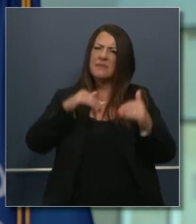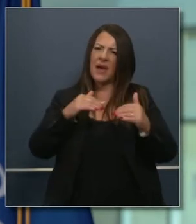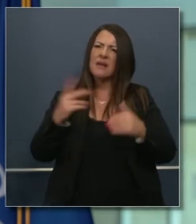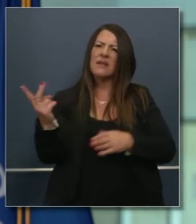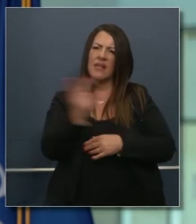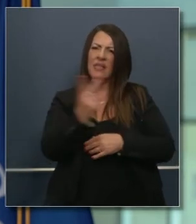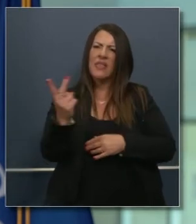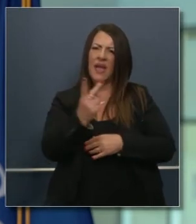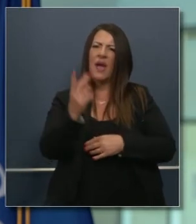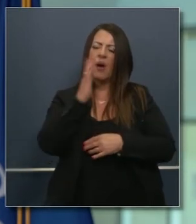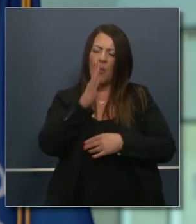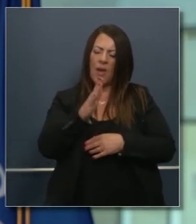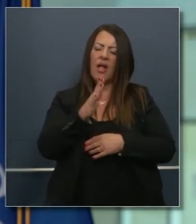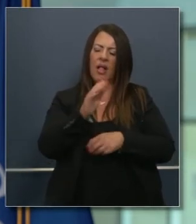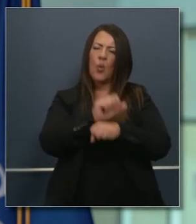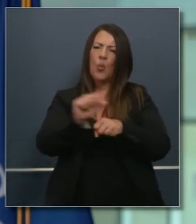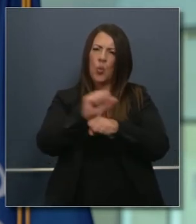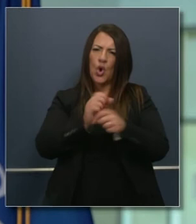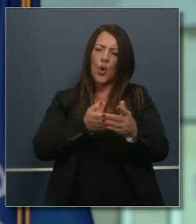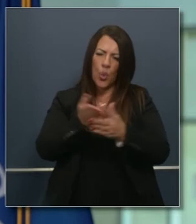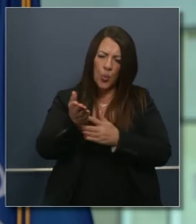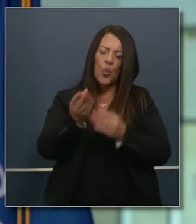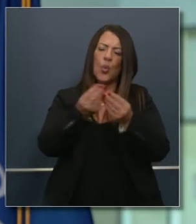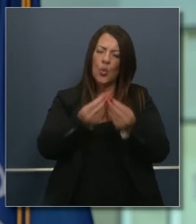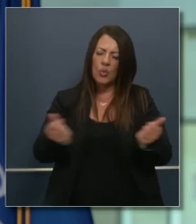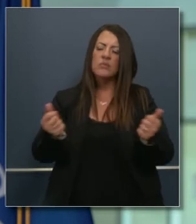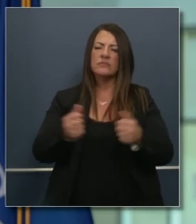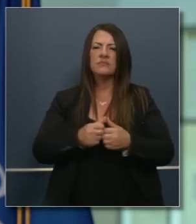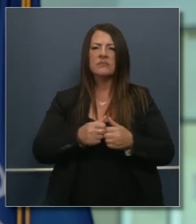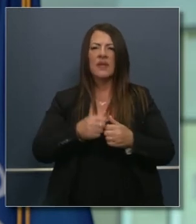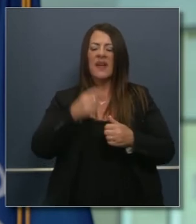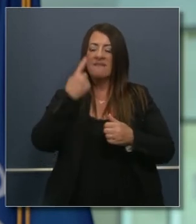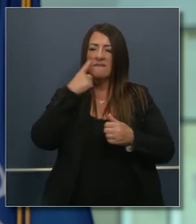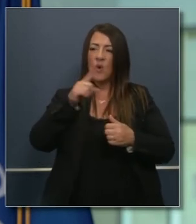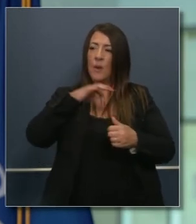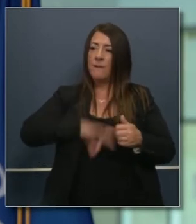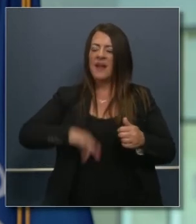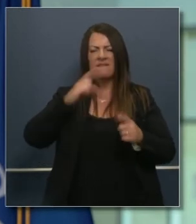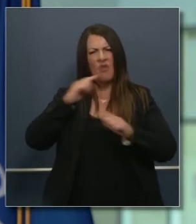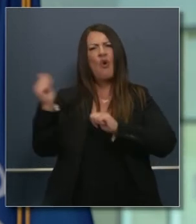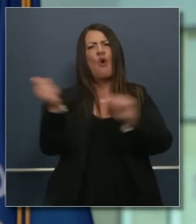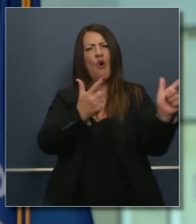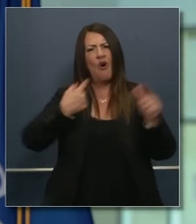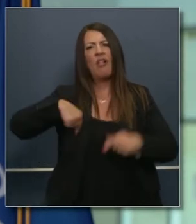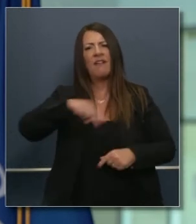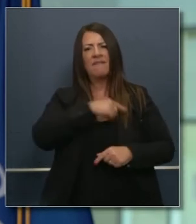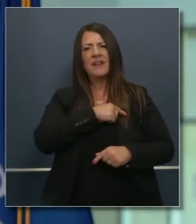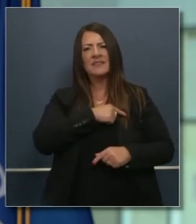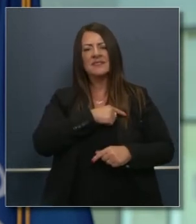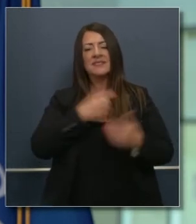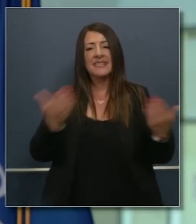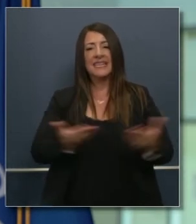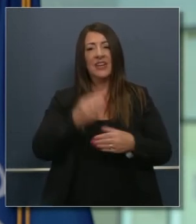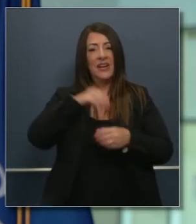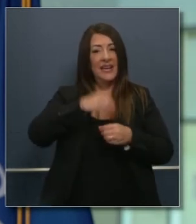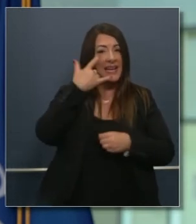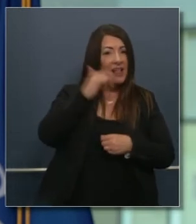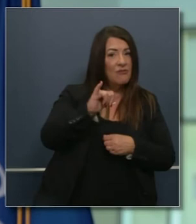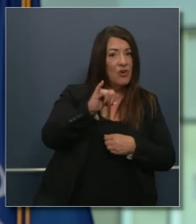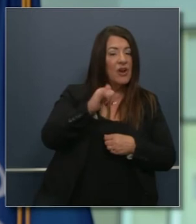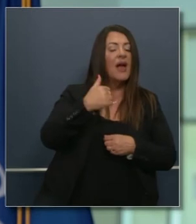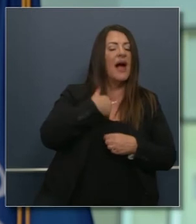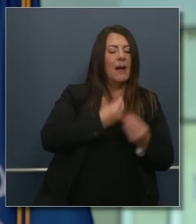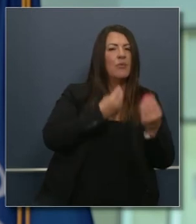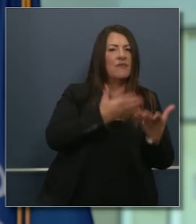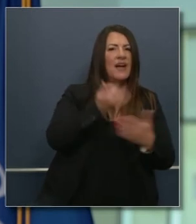optimista lo digo sino también como pragmatista creo que es interés de todos nosotros que se resuelva y en cuanto a California si tenemos esta